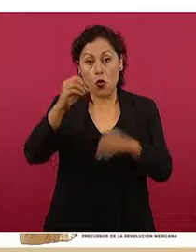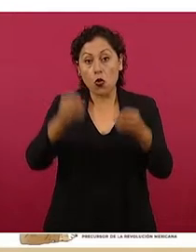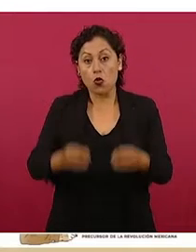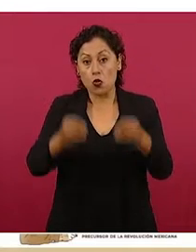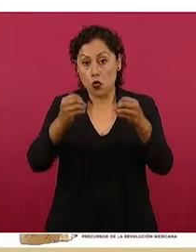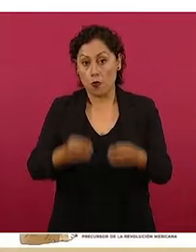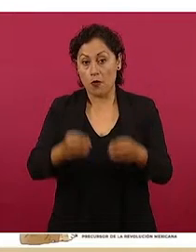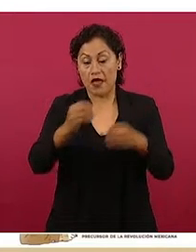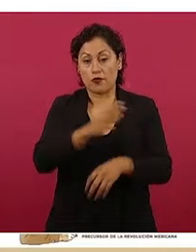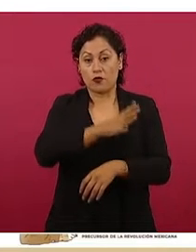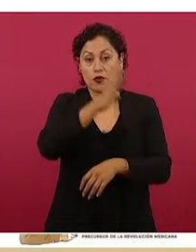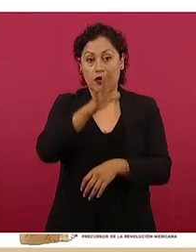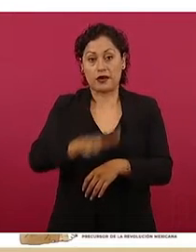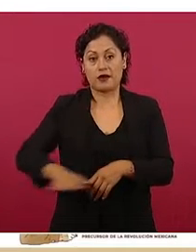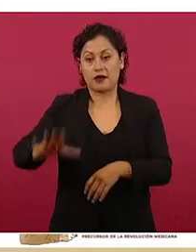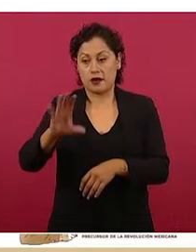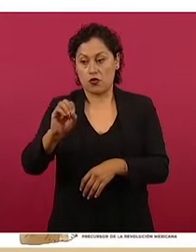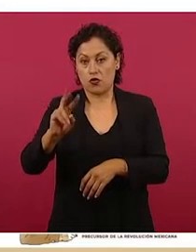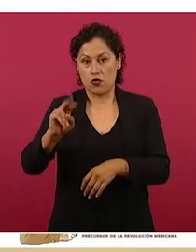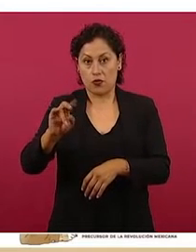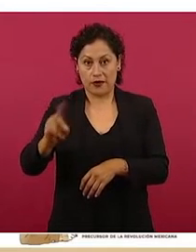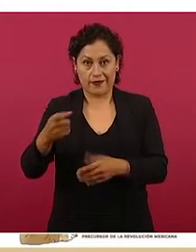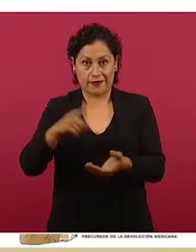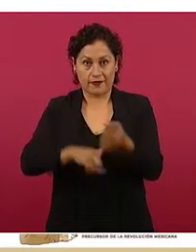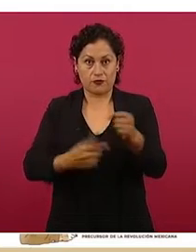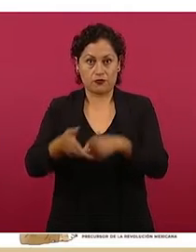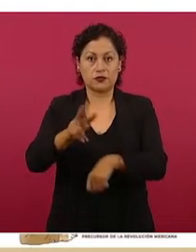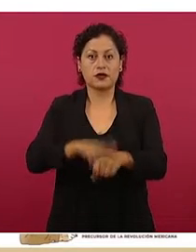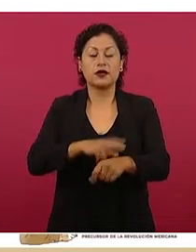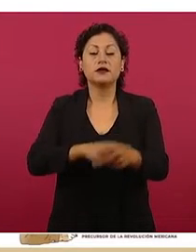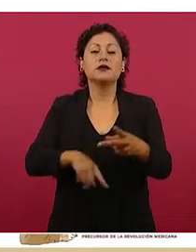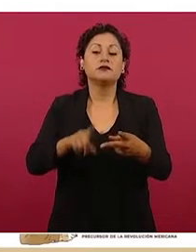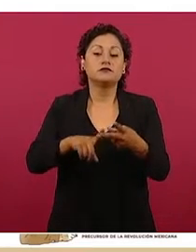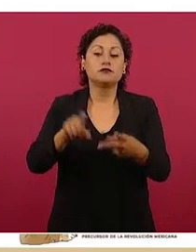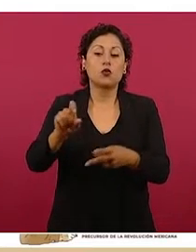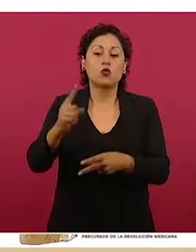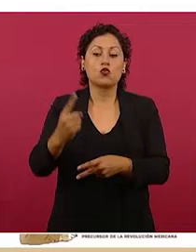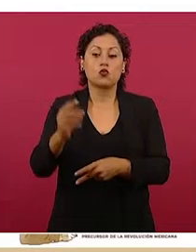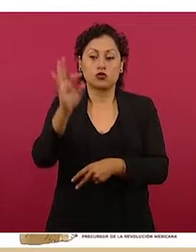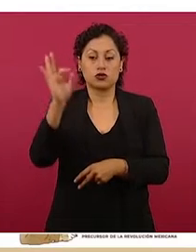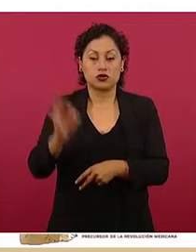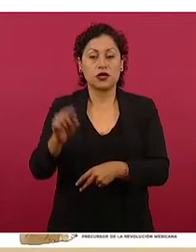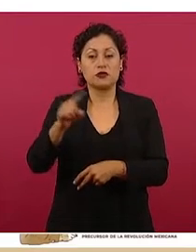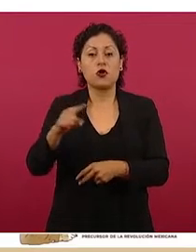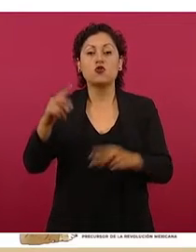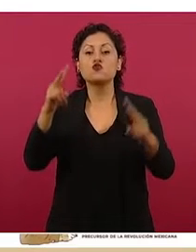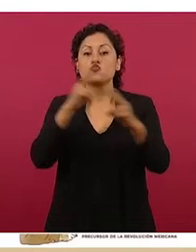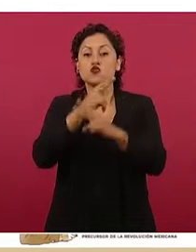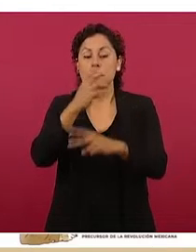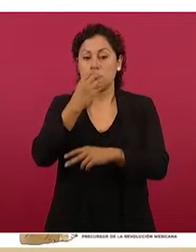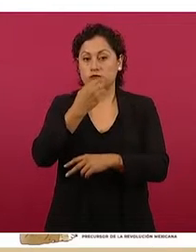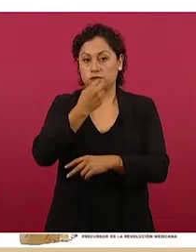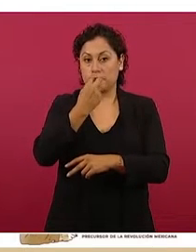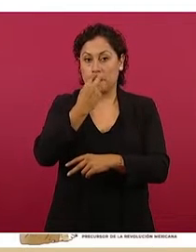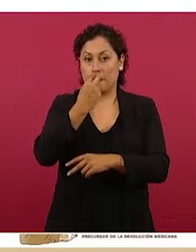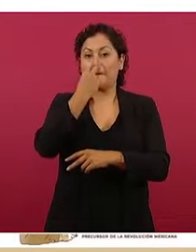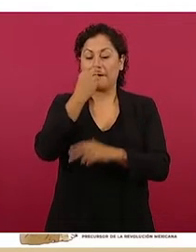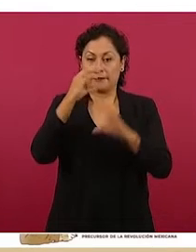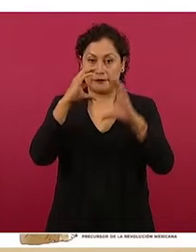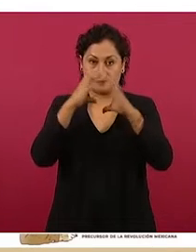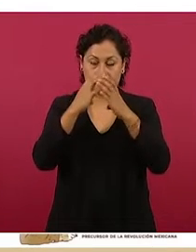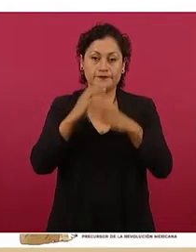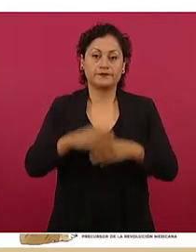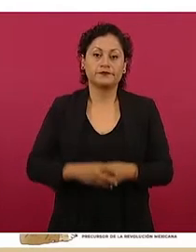de las unidades COVID y esto lo que muestra es precisamente esto. La variante Ómicron da enfermedad